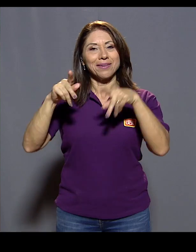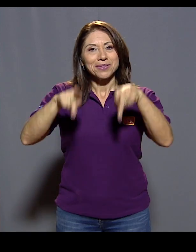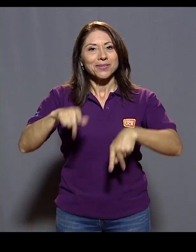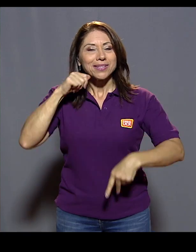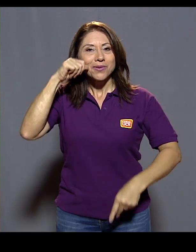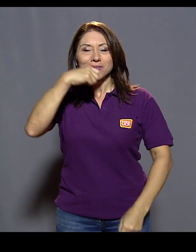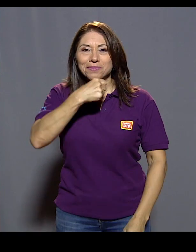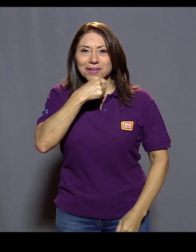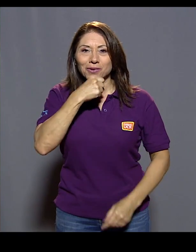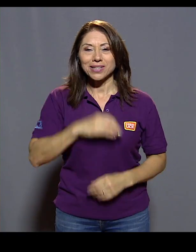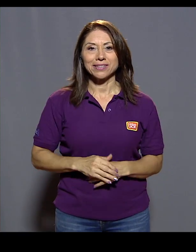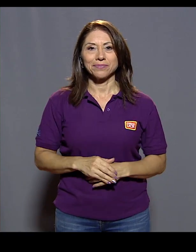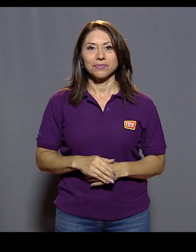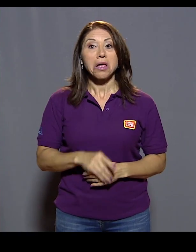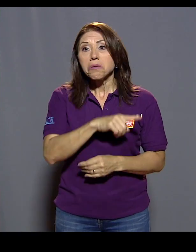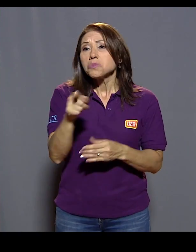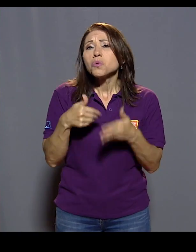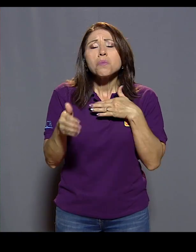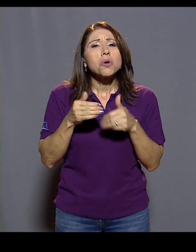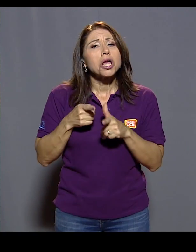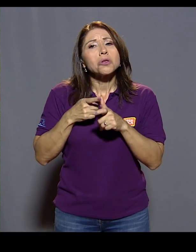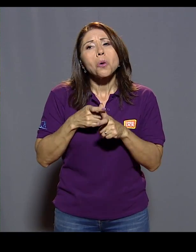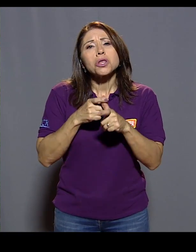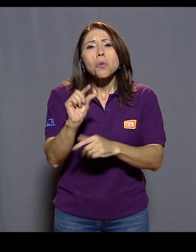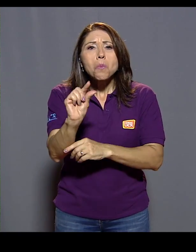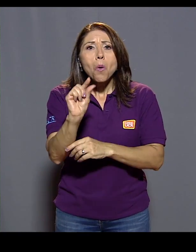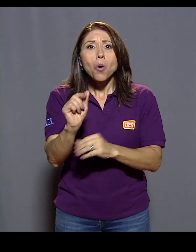entonces les gusta que se muevan, que se muevan.